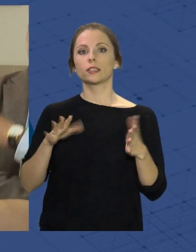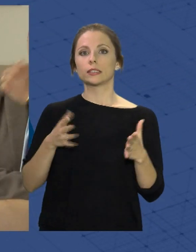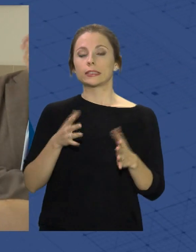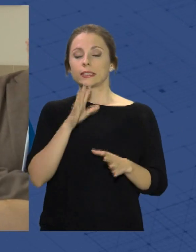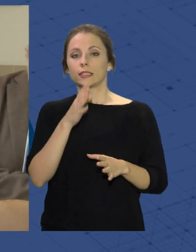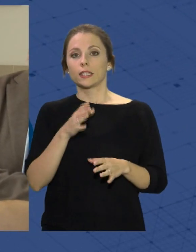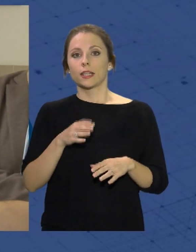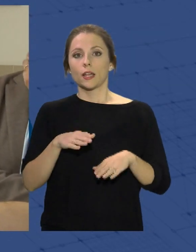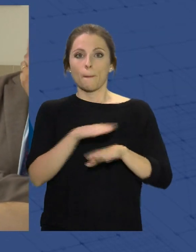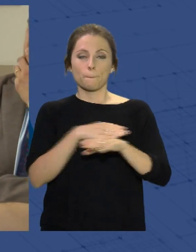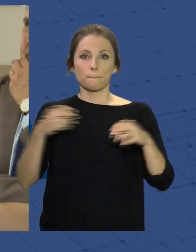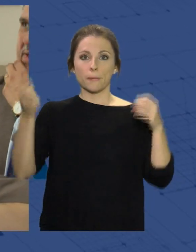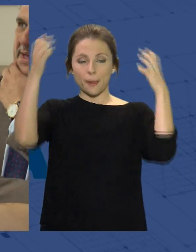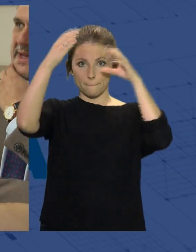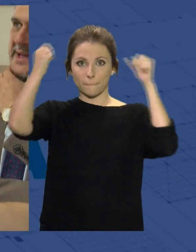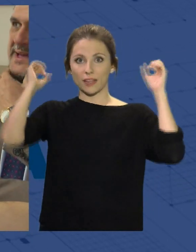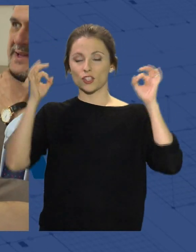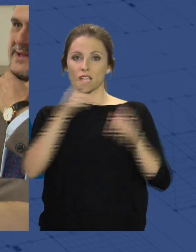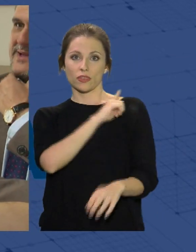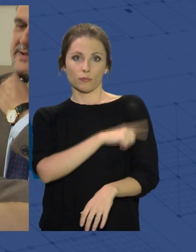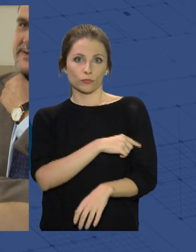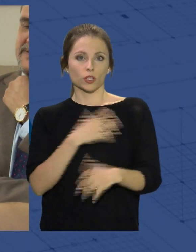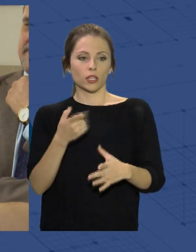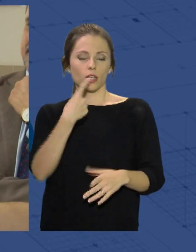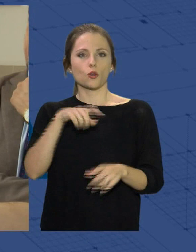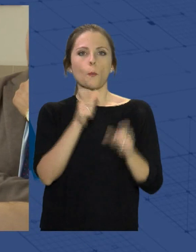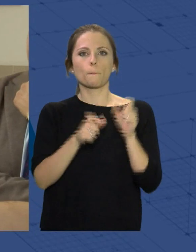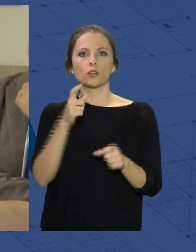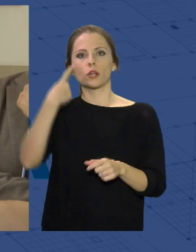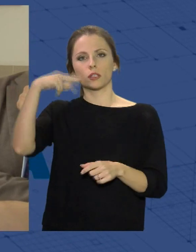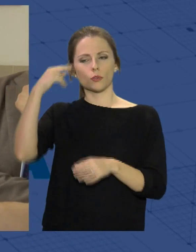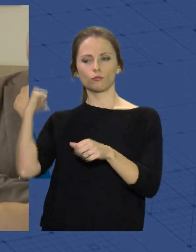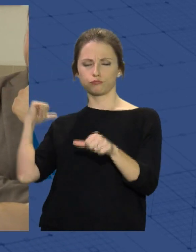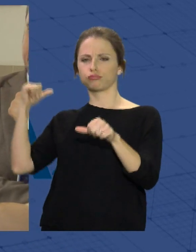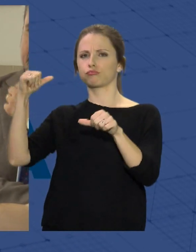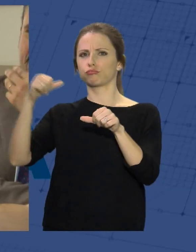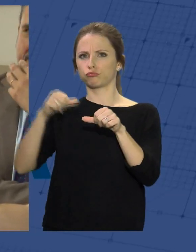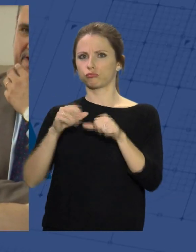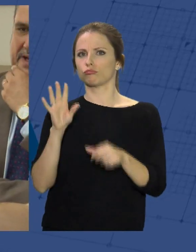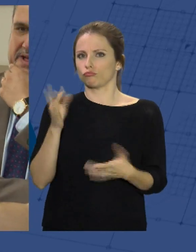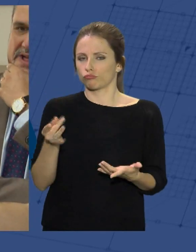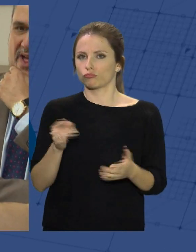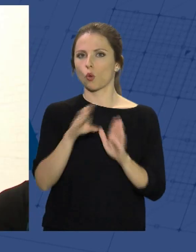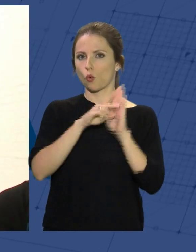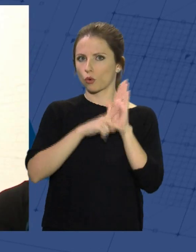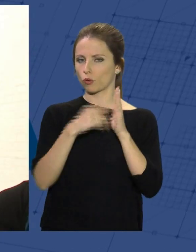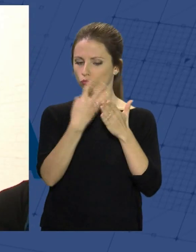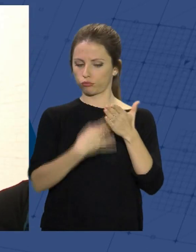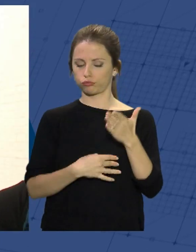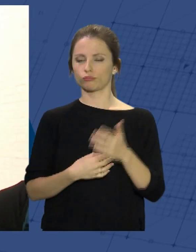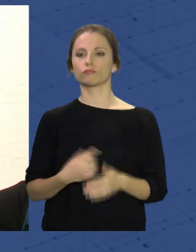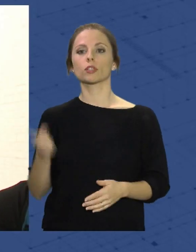embajadores deportivos, que son gente de una dilatada trayectoria, con un gran currículum en palmarés. Se